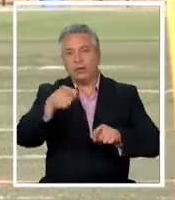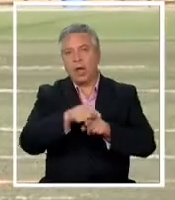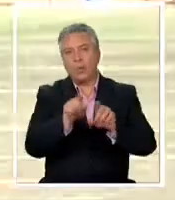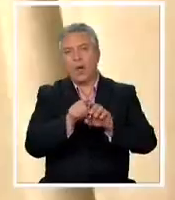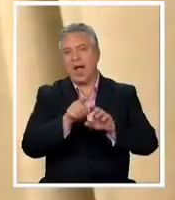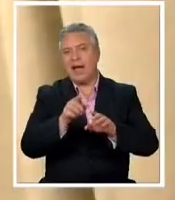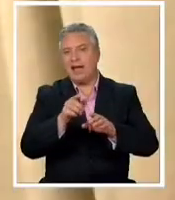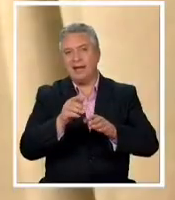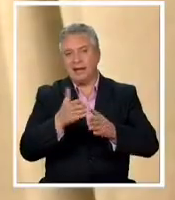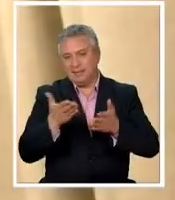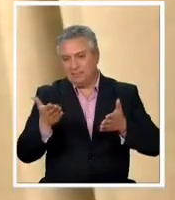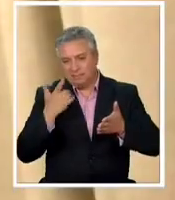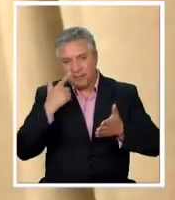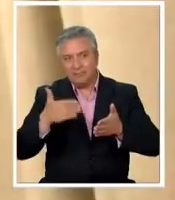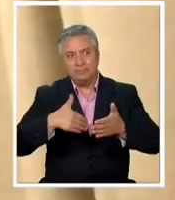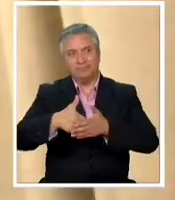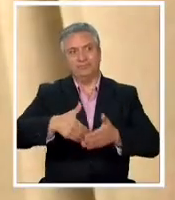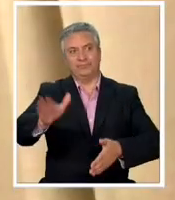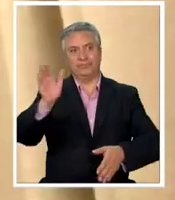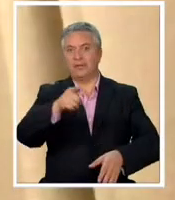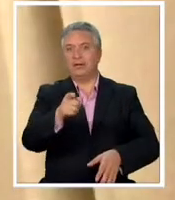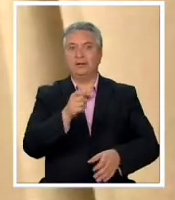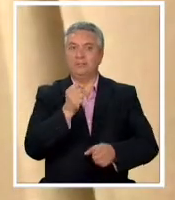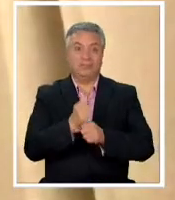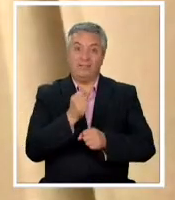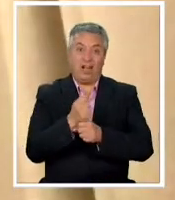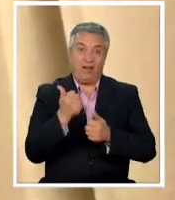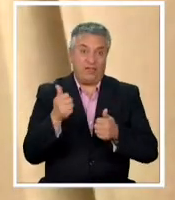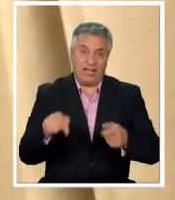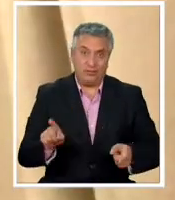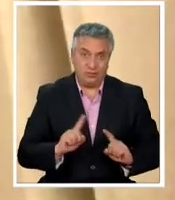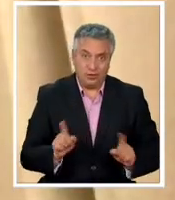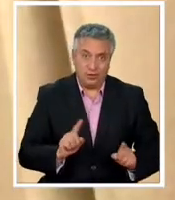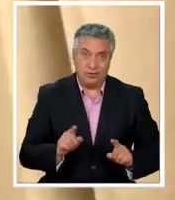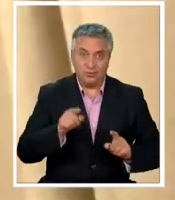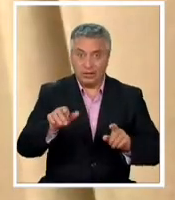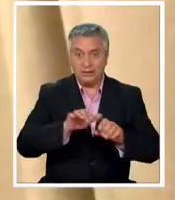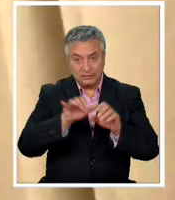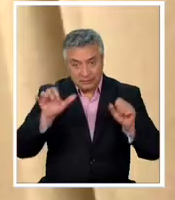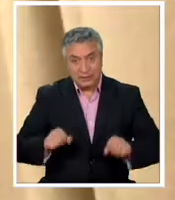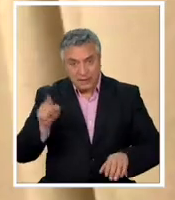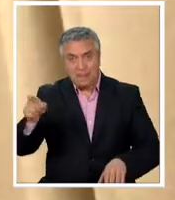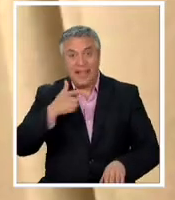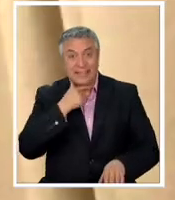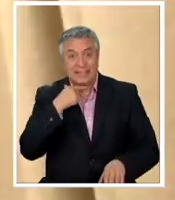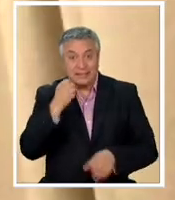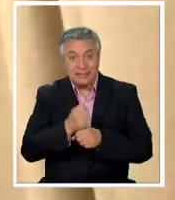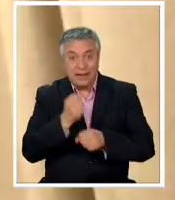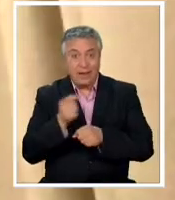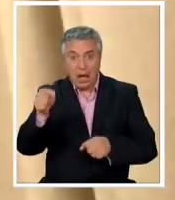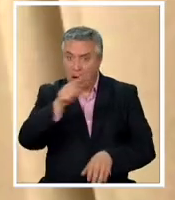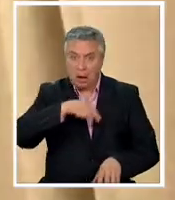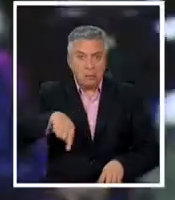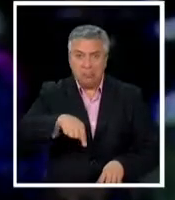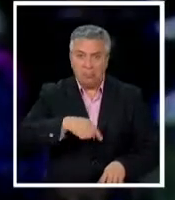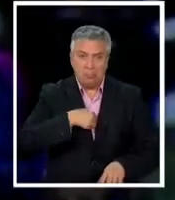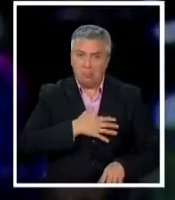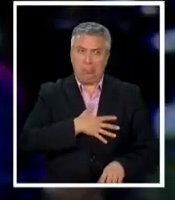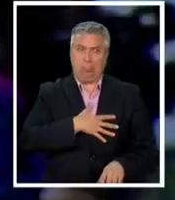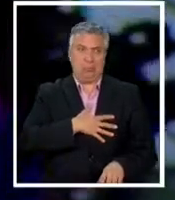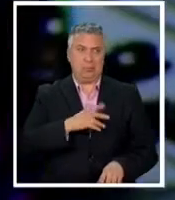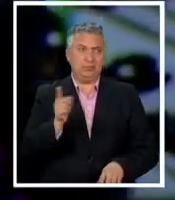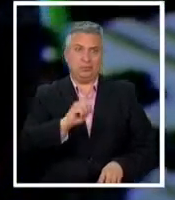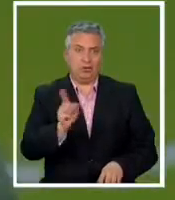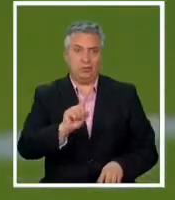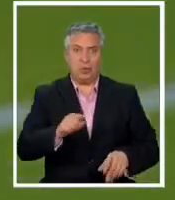resultados bueno aquí no trabajó bien el sistema que quiso implementar los chicos no lo sienten el